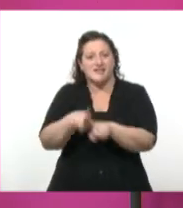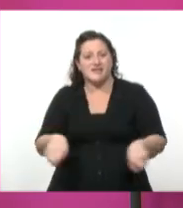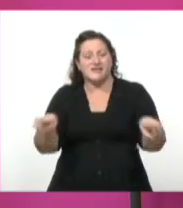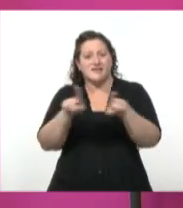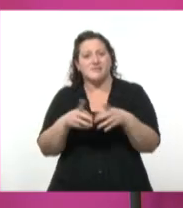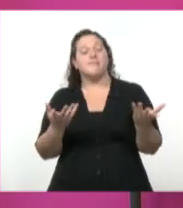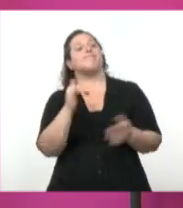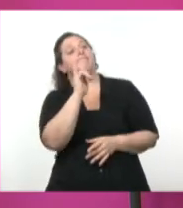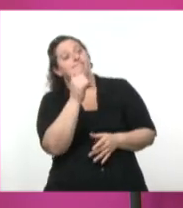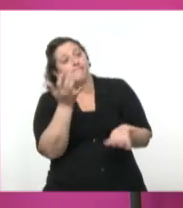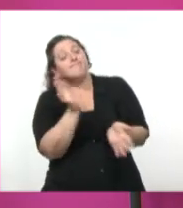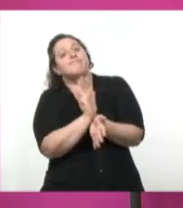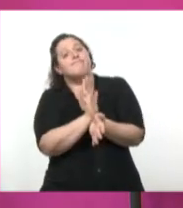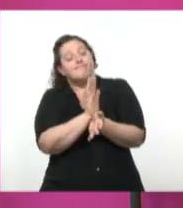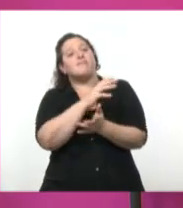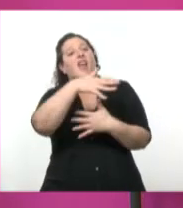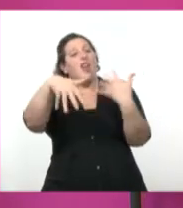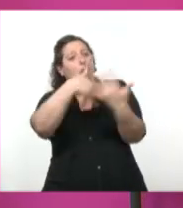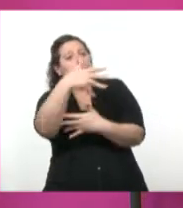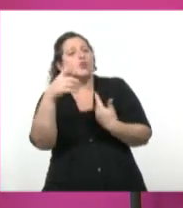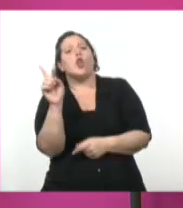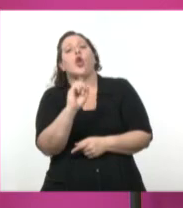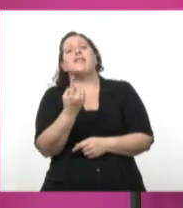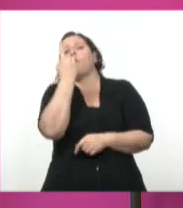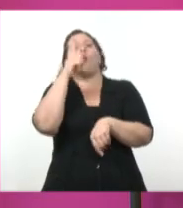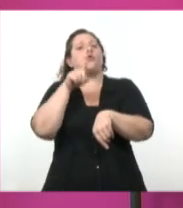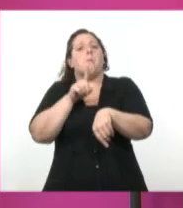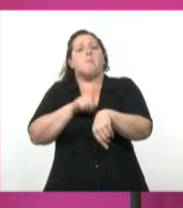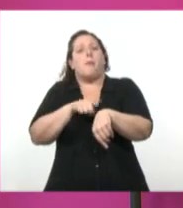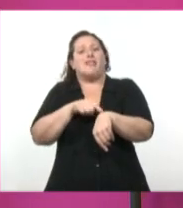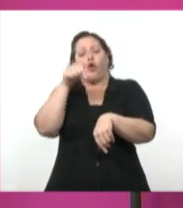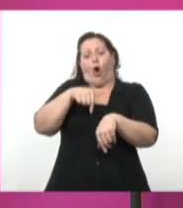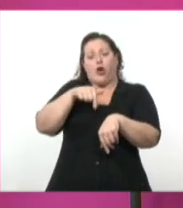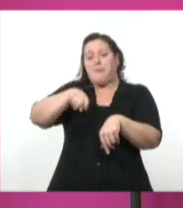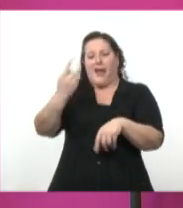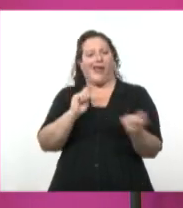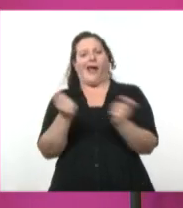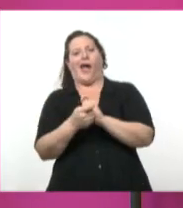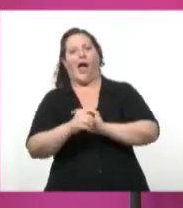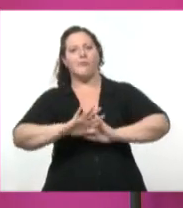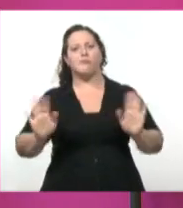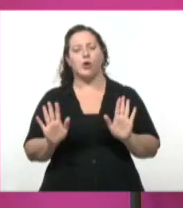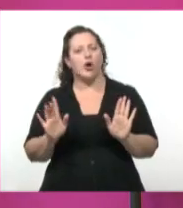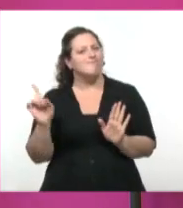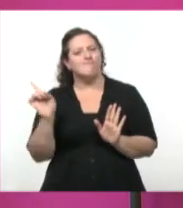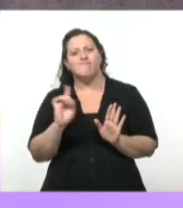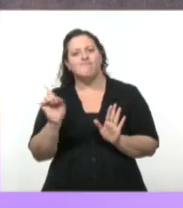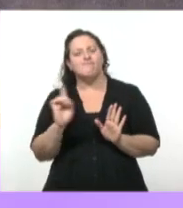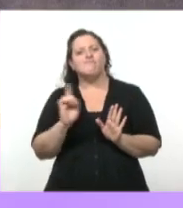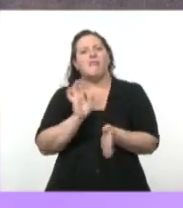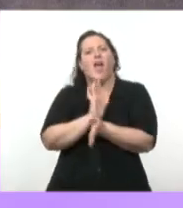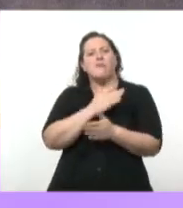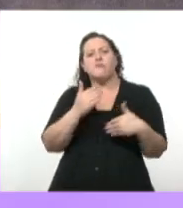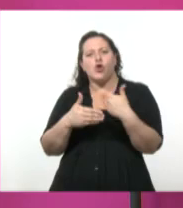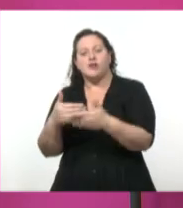un poco de esto, porque la revolución no es un momento que sea de un día para otro, ¿no? cual. Sino que son, digamos, procesos.